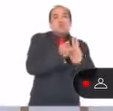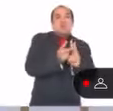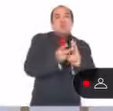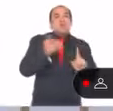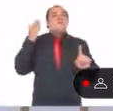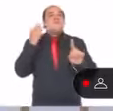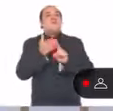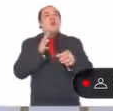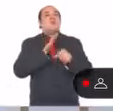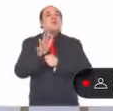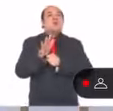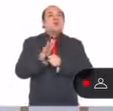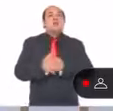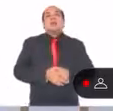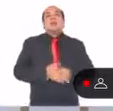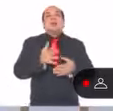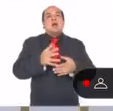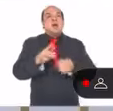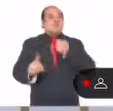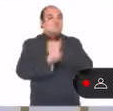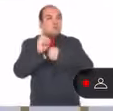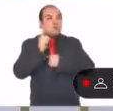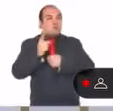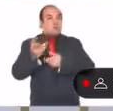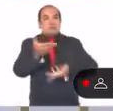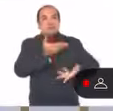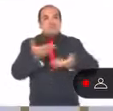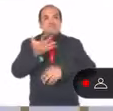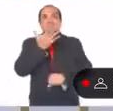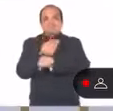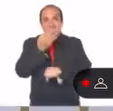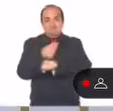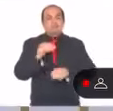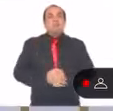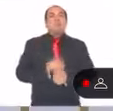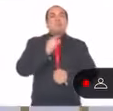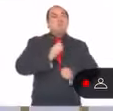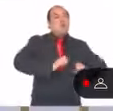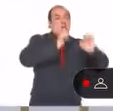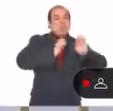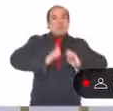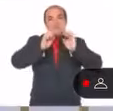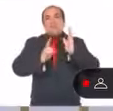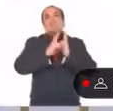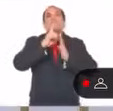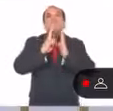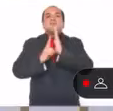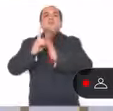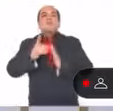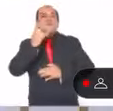la búsqueda de soluciones a problemas comunes. Y una unidad habitacional que se esfuerza por